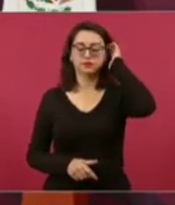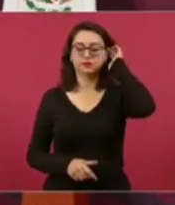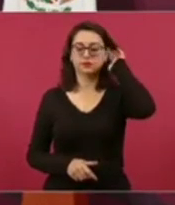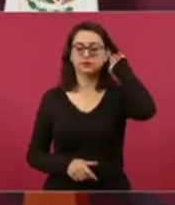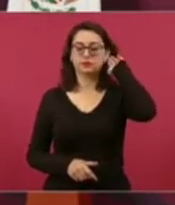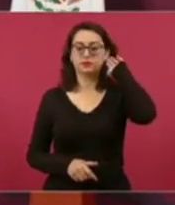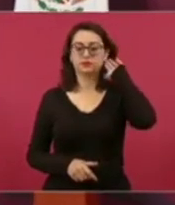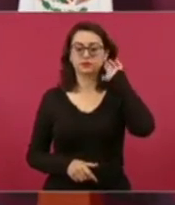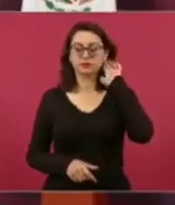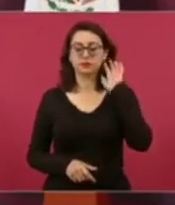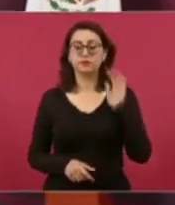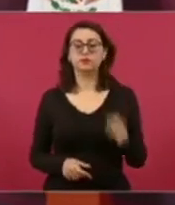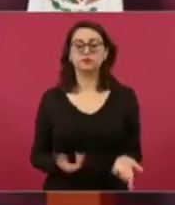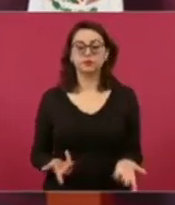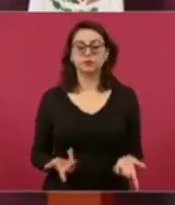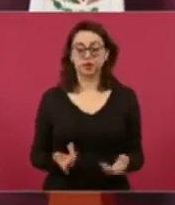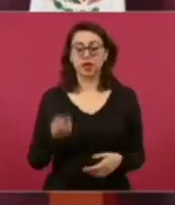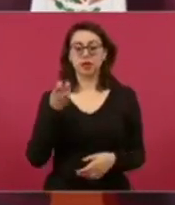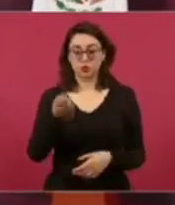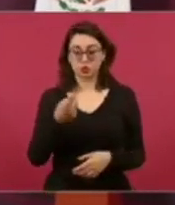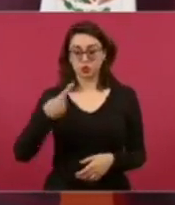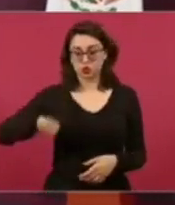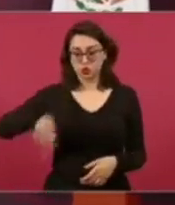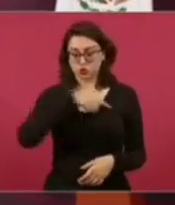mandar obedeciendo al pueblo.